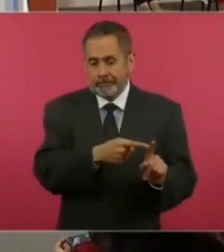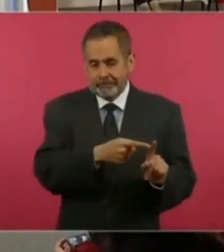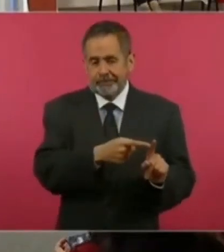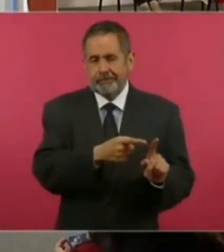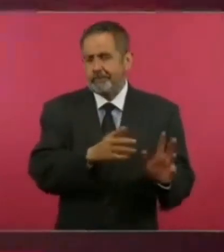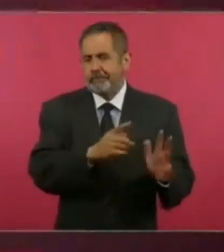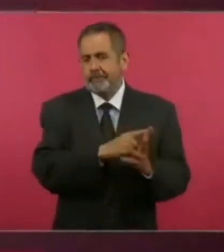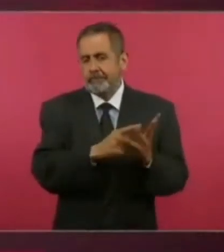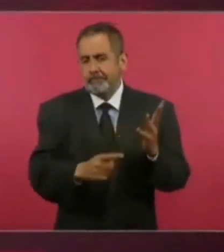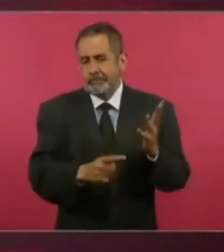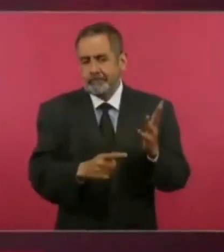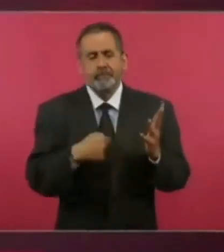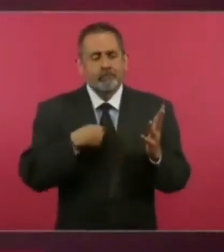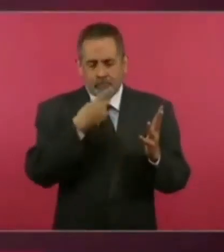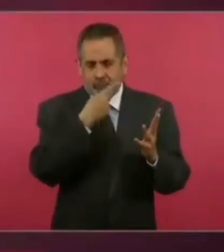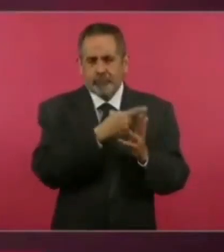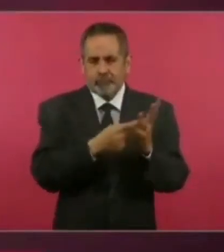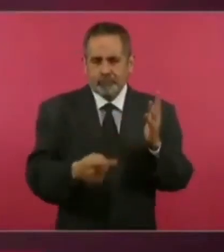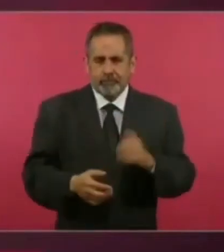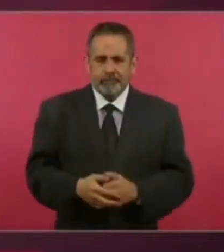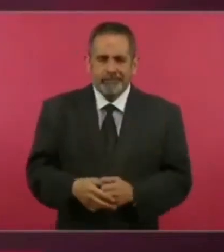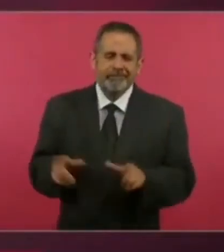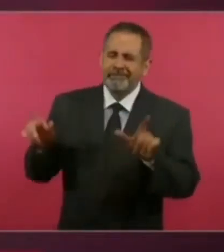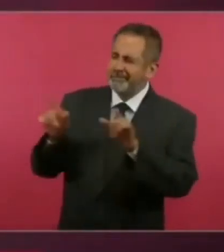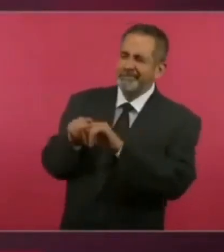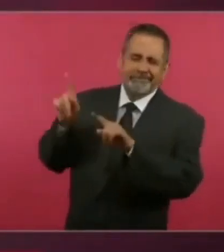Nada más con eso, ¿no?